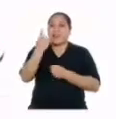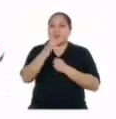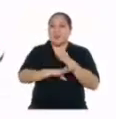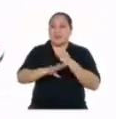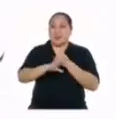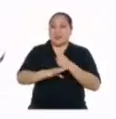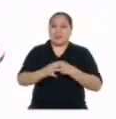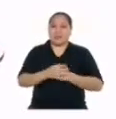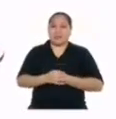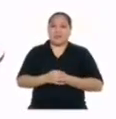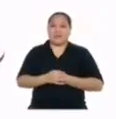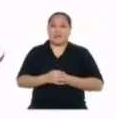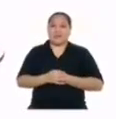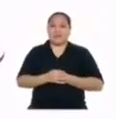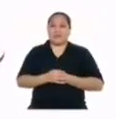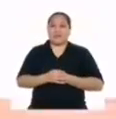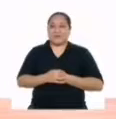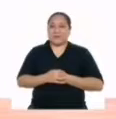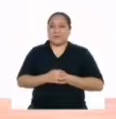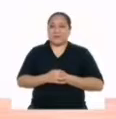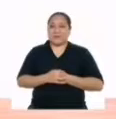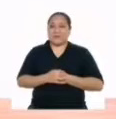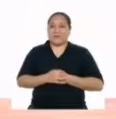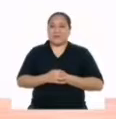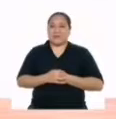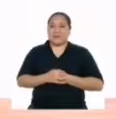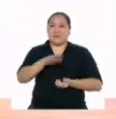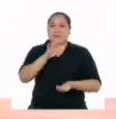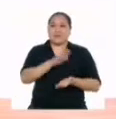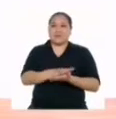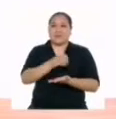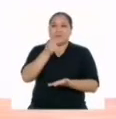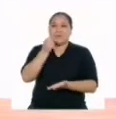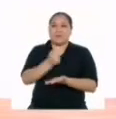en la base 1. Ahora va a sonar así.